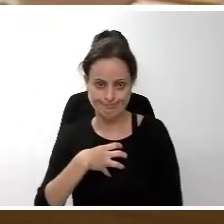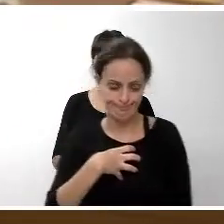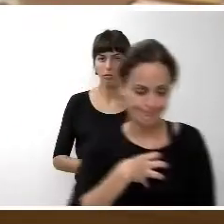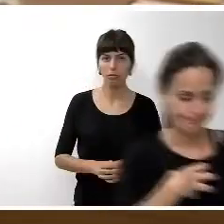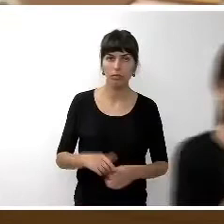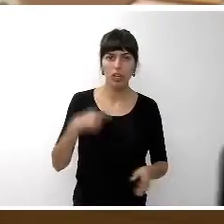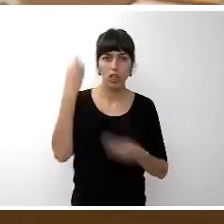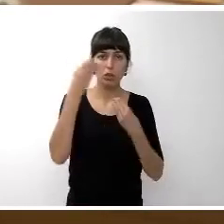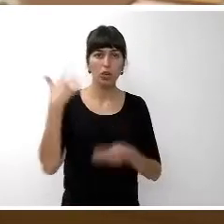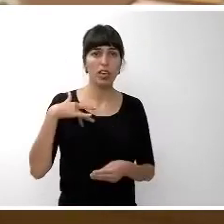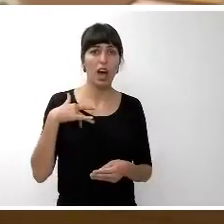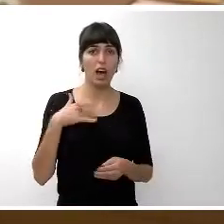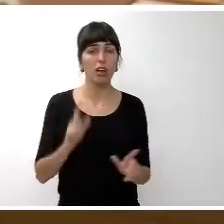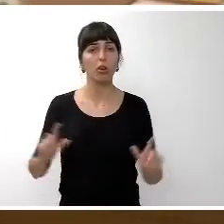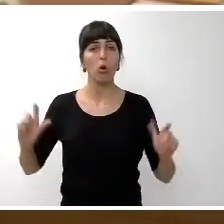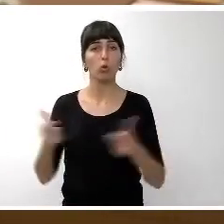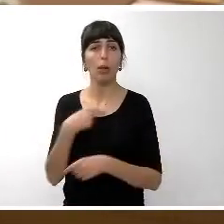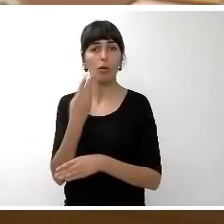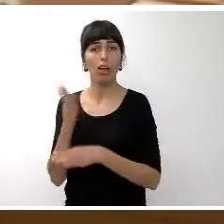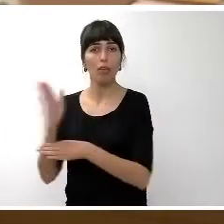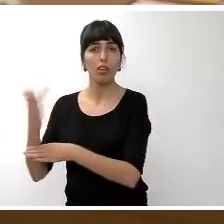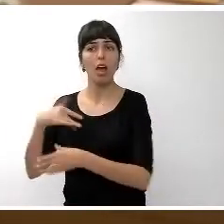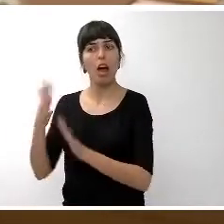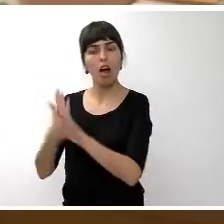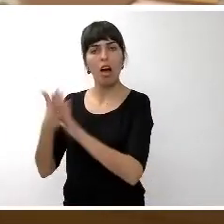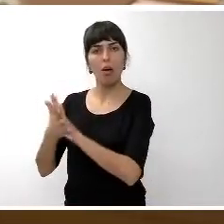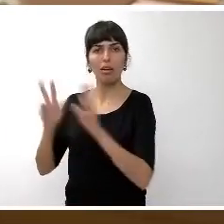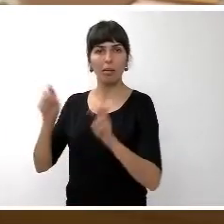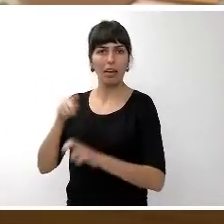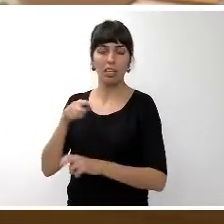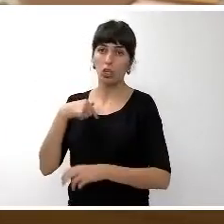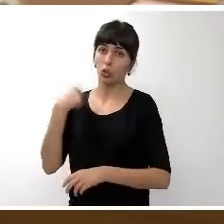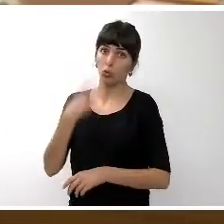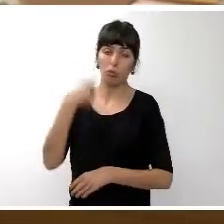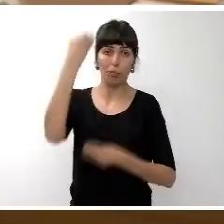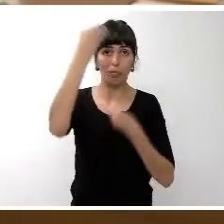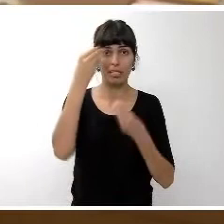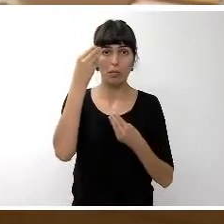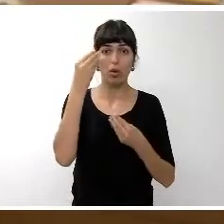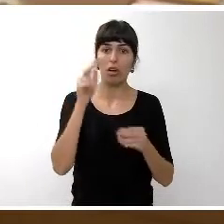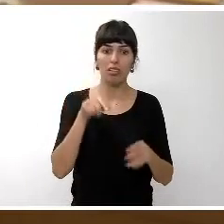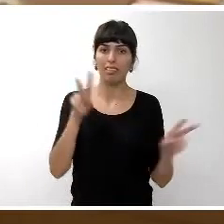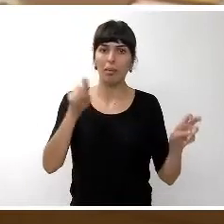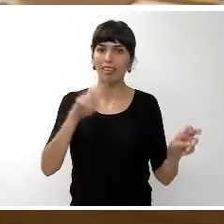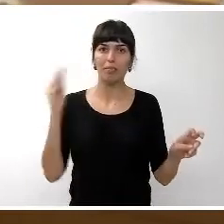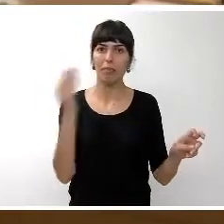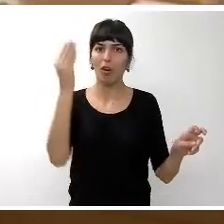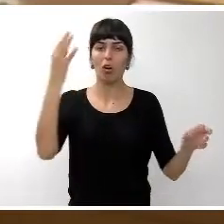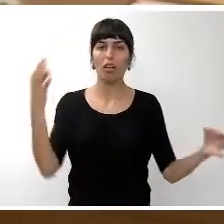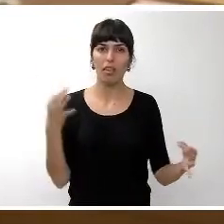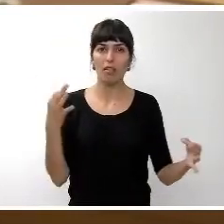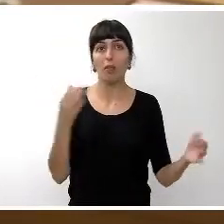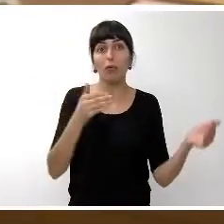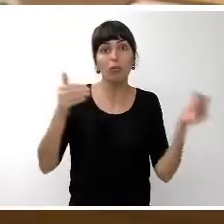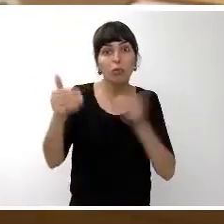ha comentado en la junta de portavoces y nosotros confiamos en que esta cuestión se mejore sustancialmente en el